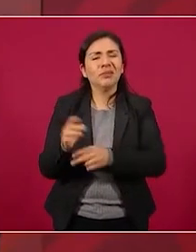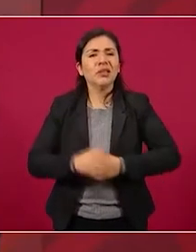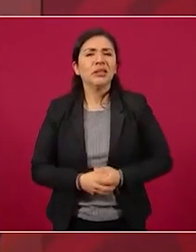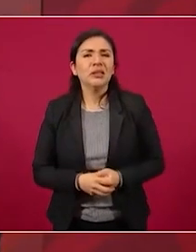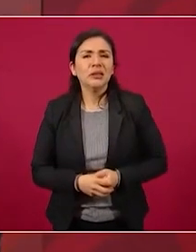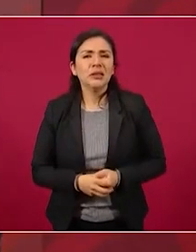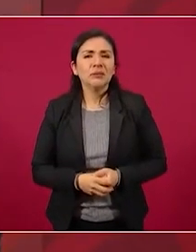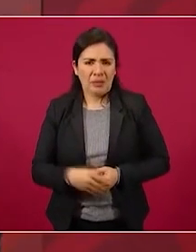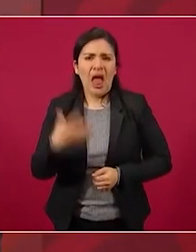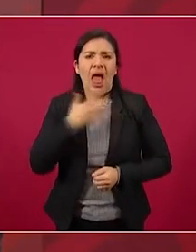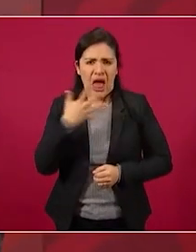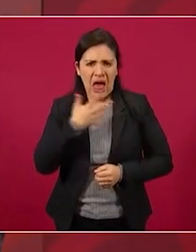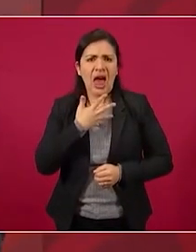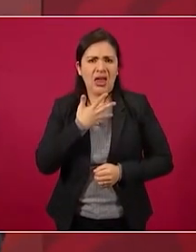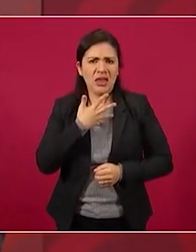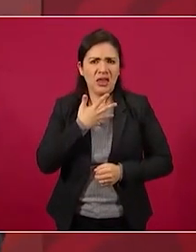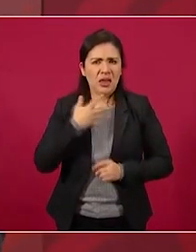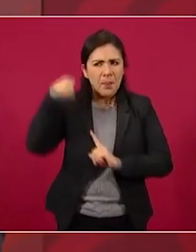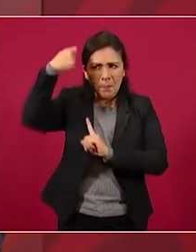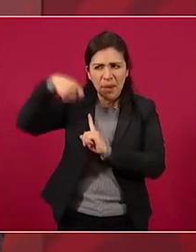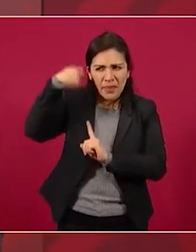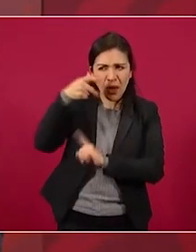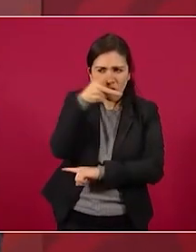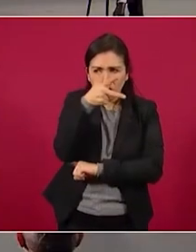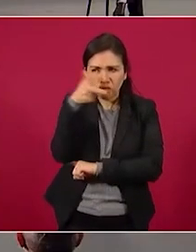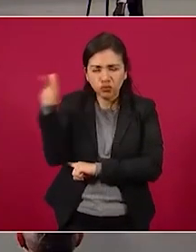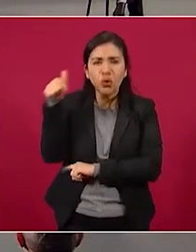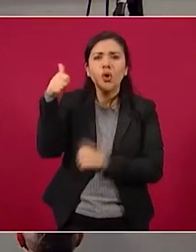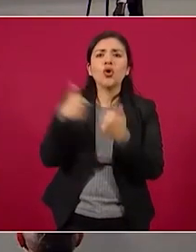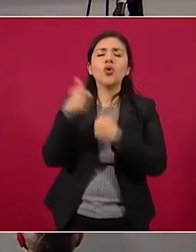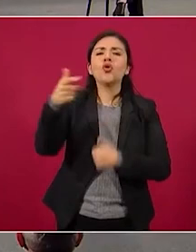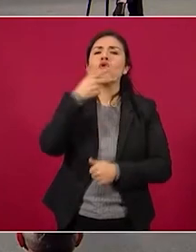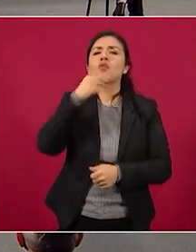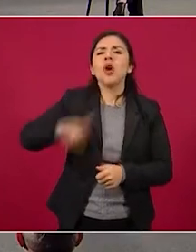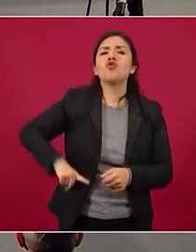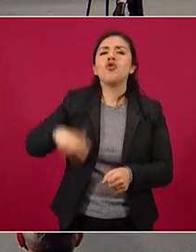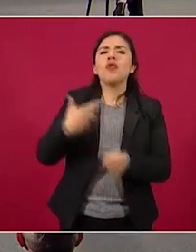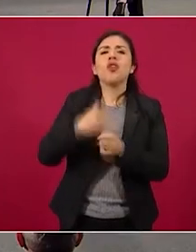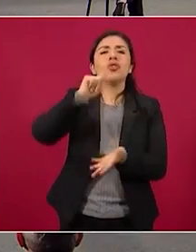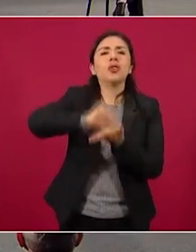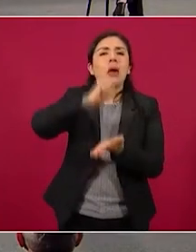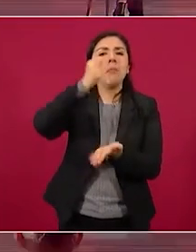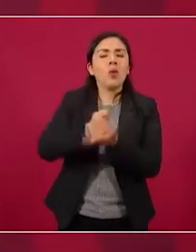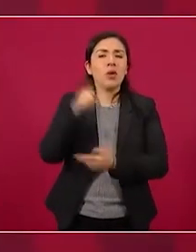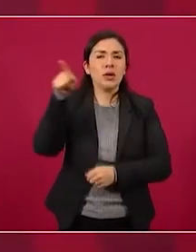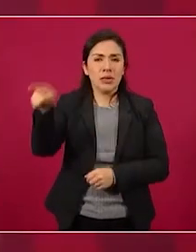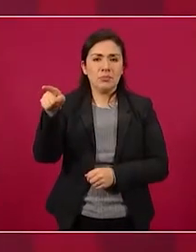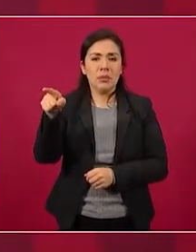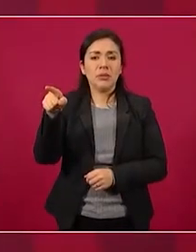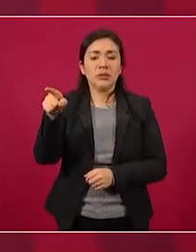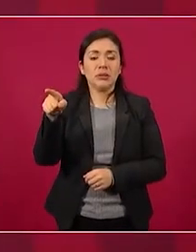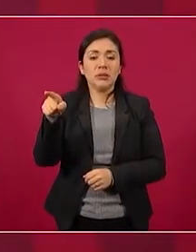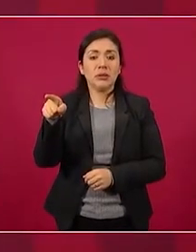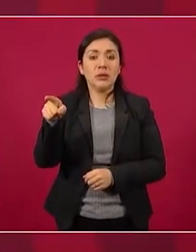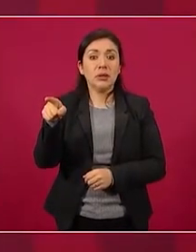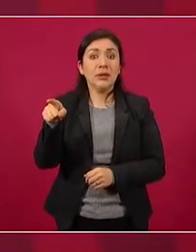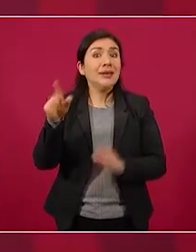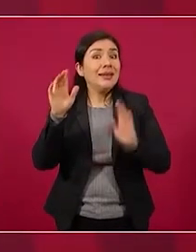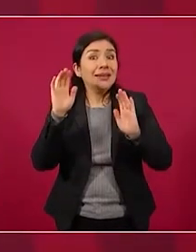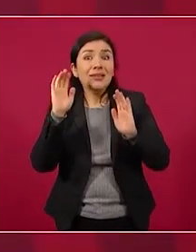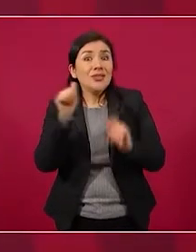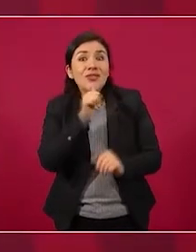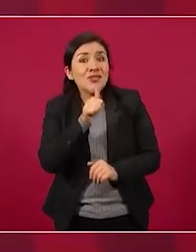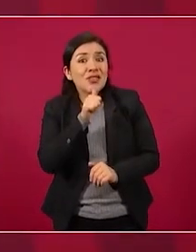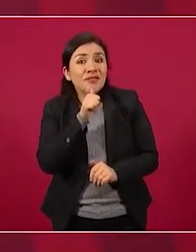una grabación con el gobernador de Tamaulipas todavía no cerraban las